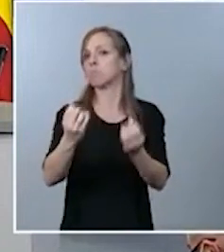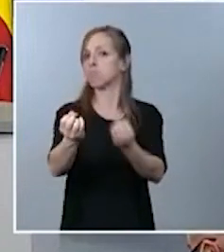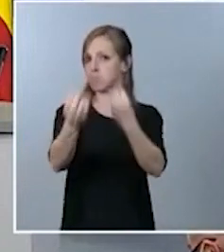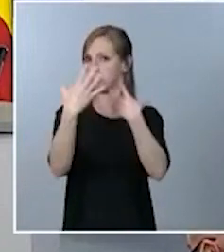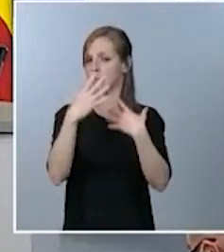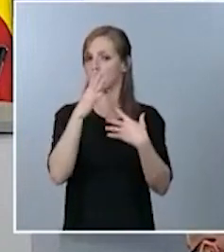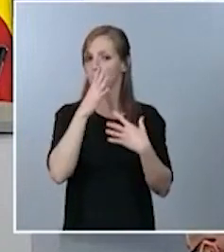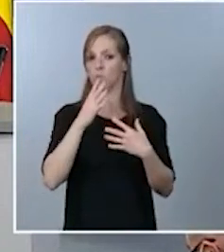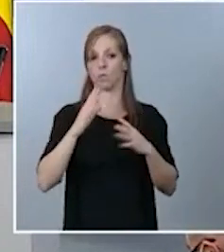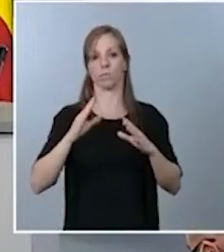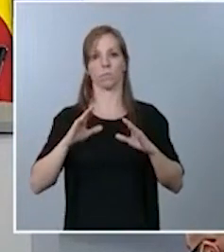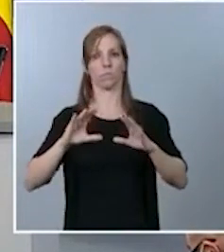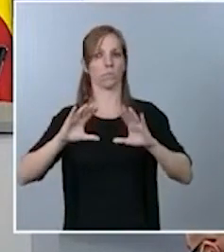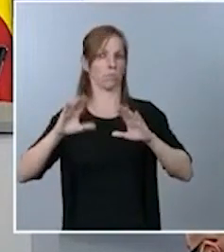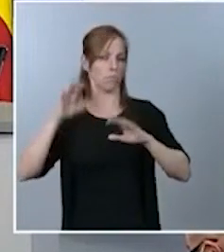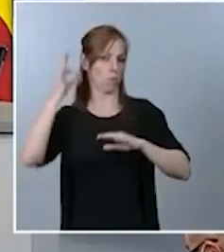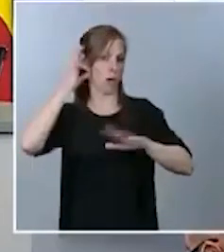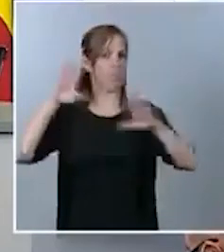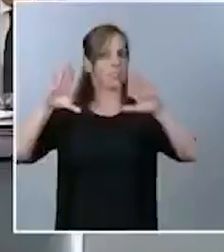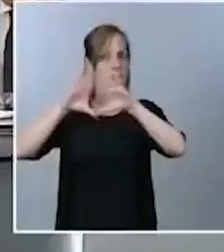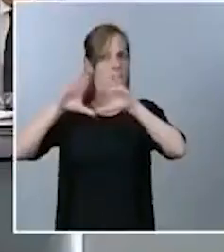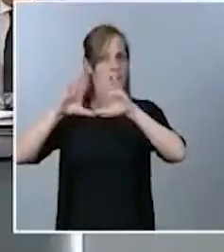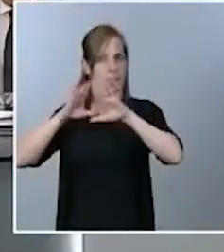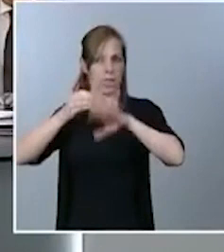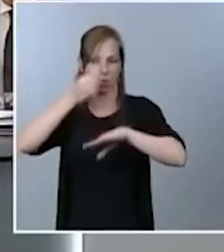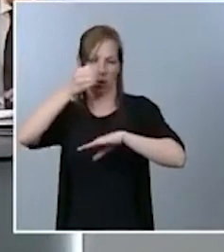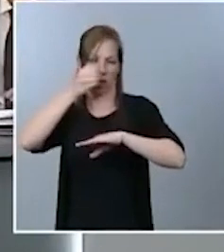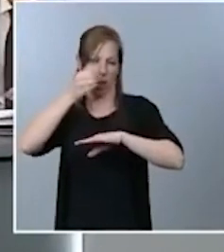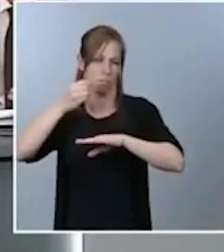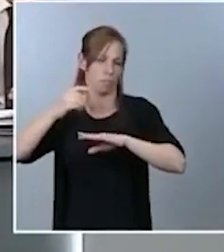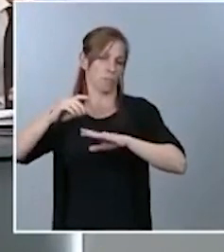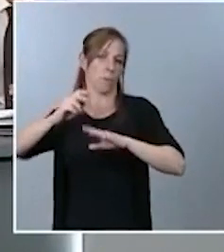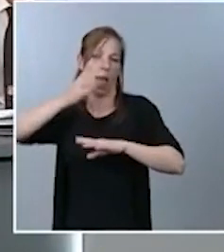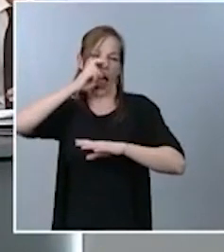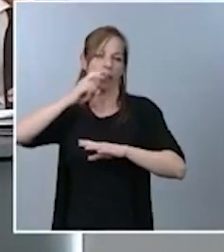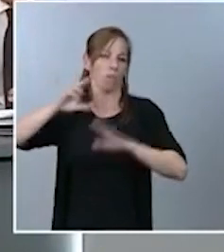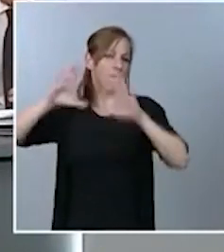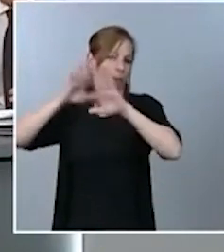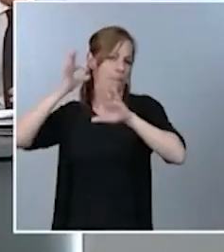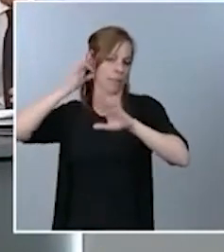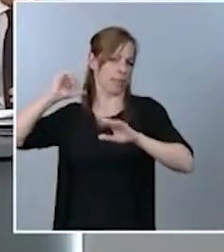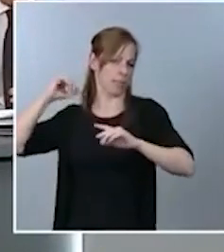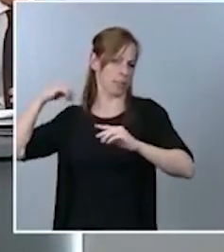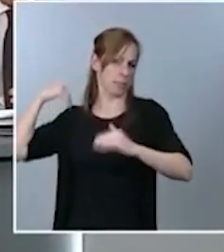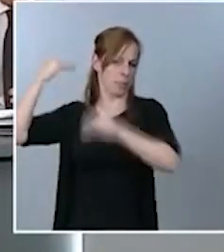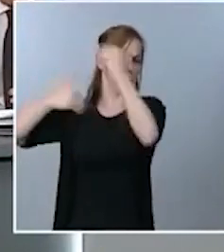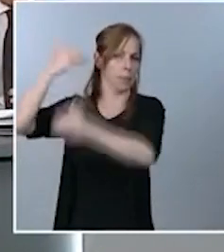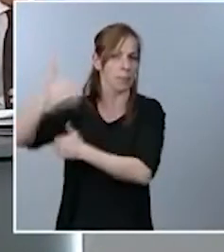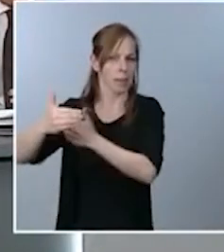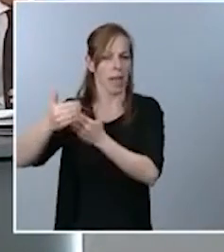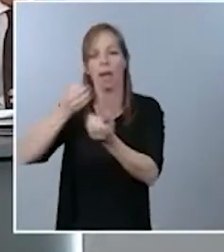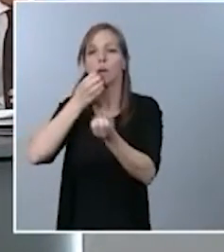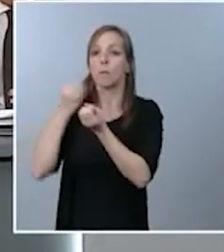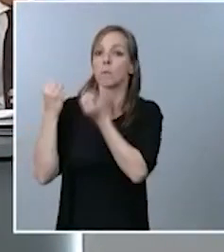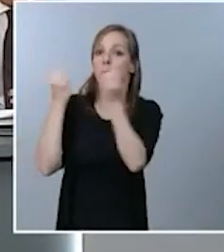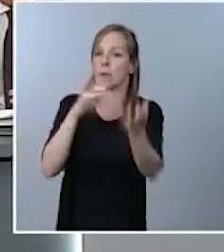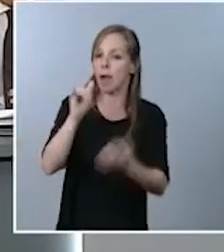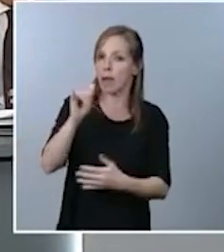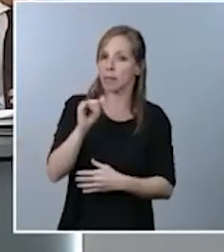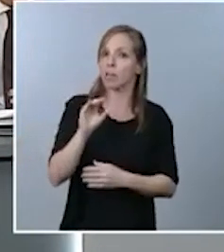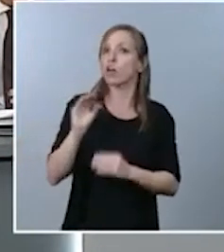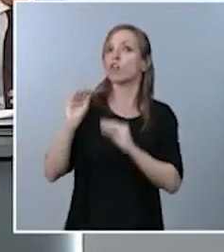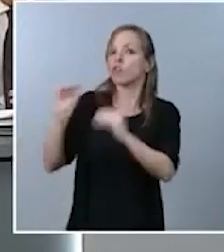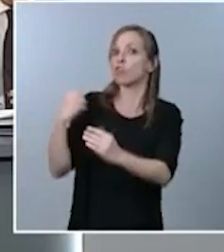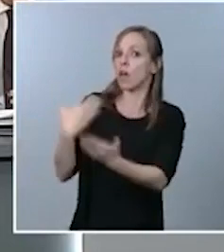feministas del socialismo, antiguas, digamos, feministas históricas. Quería saber si usted comparte sus argumentos, si